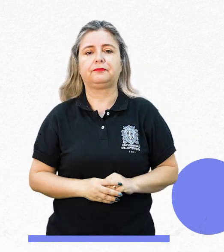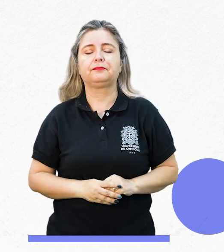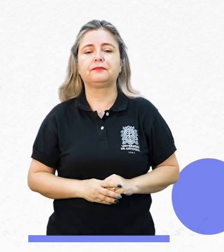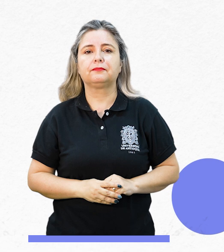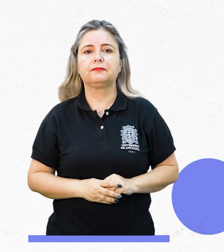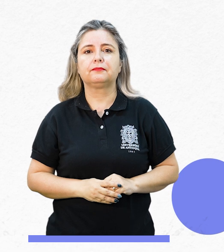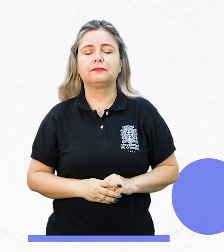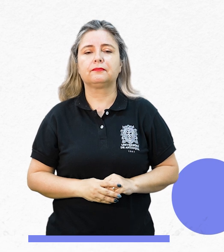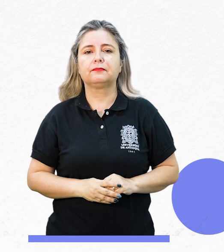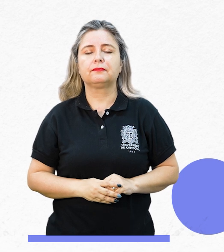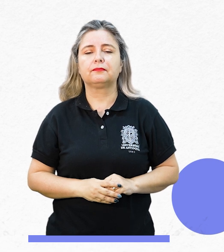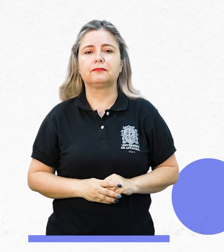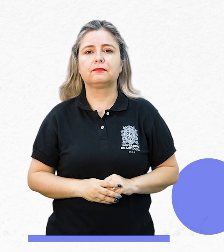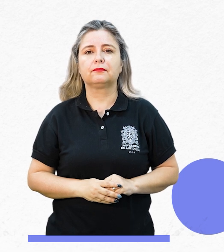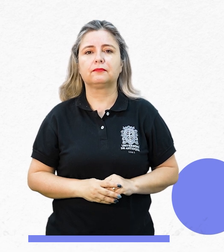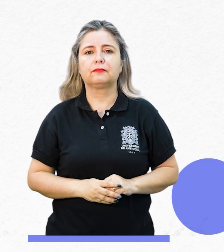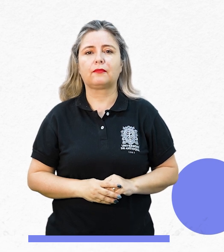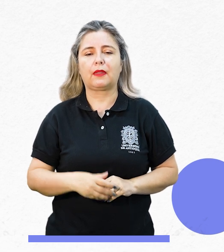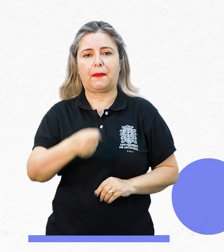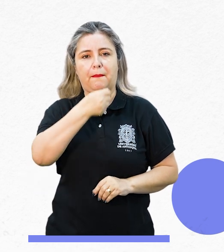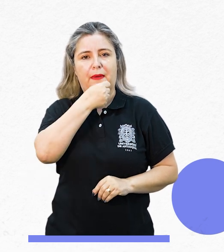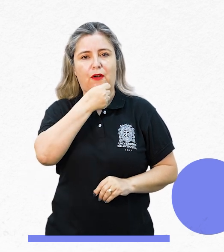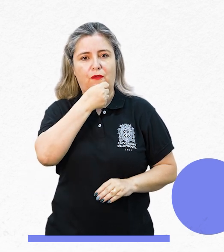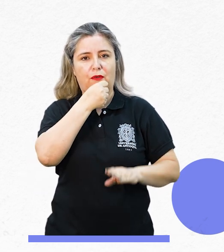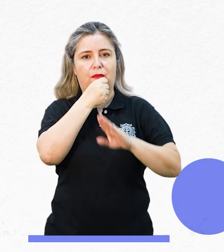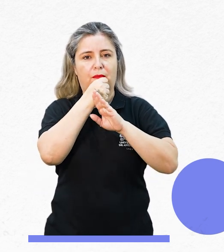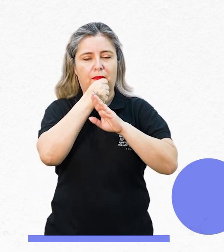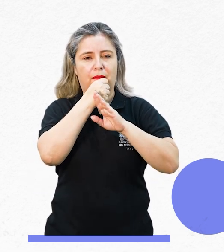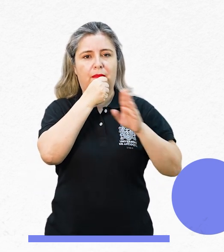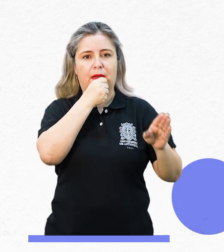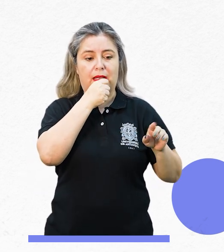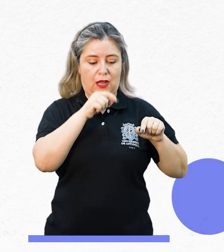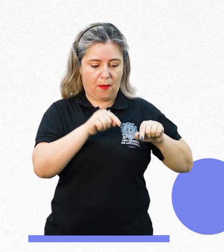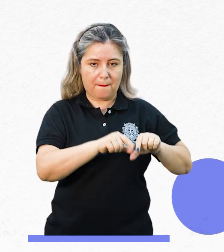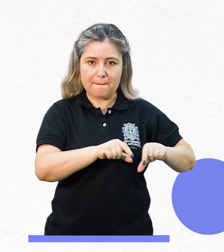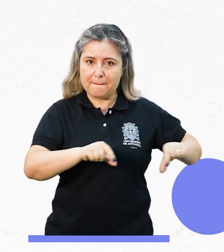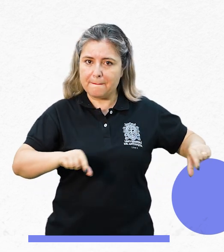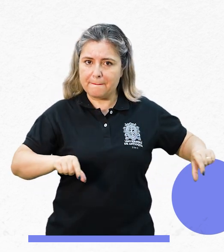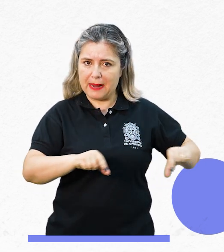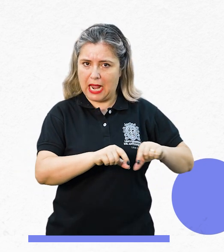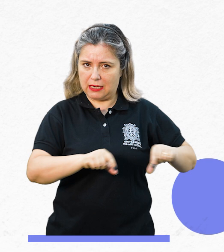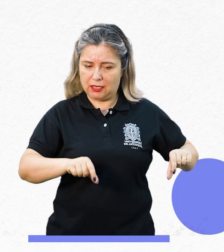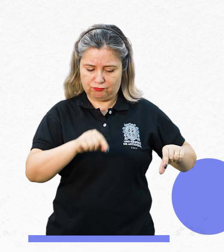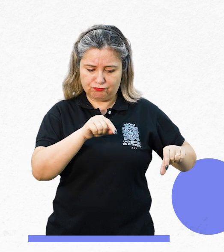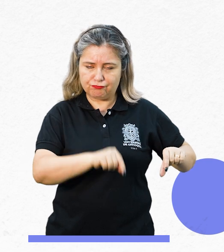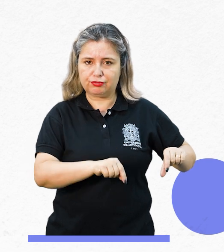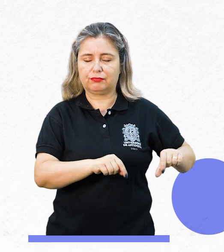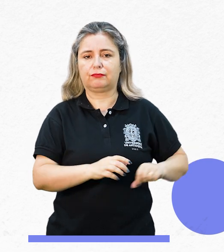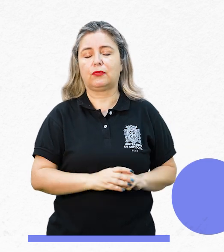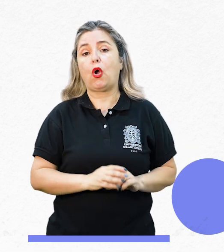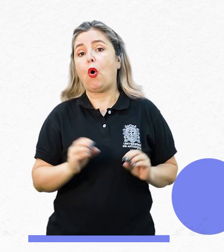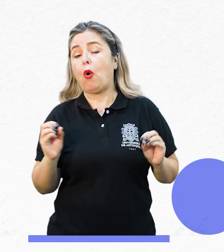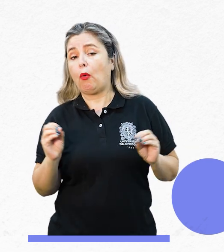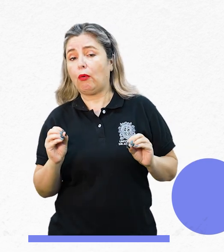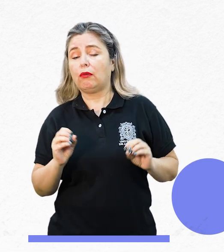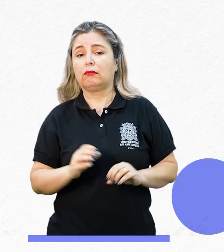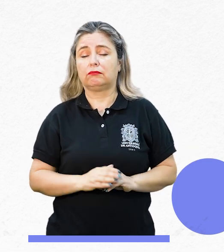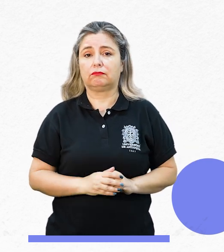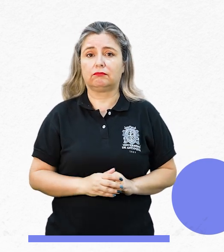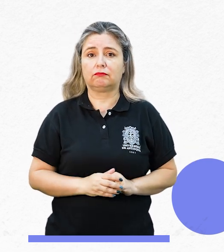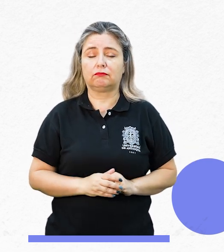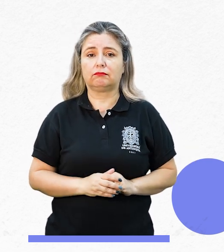Vamos a desactivar el micrófono pulsando la barra espaciadora o el enter o también hay algo